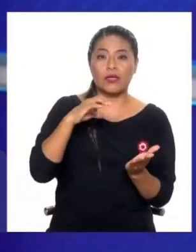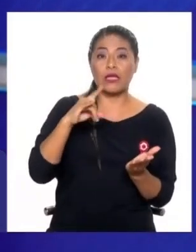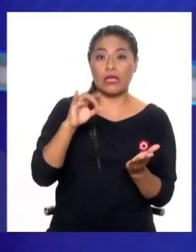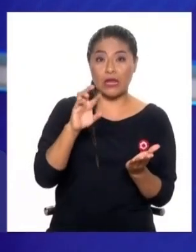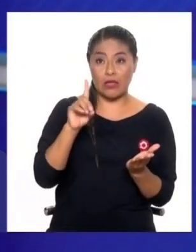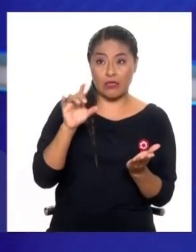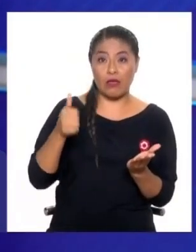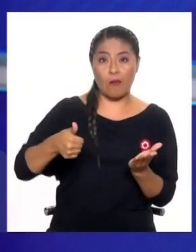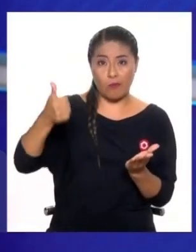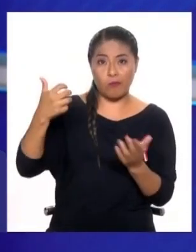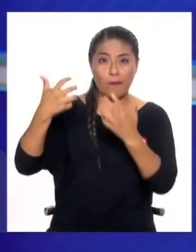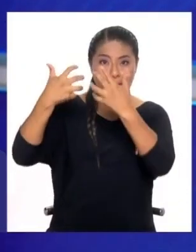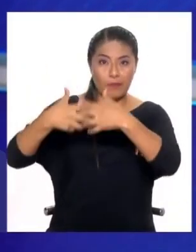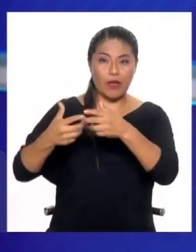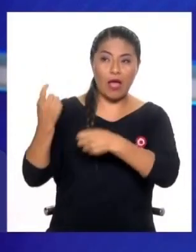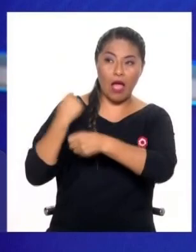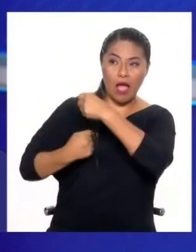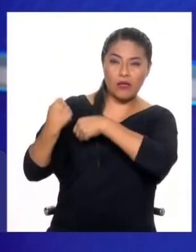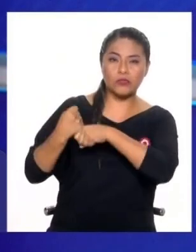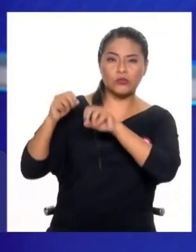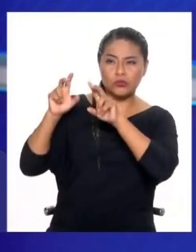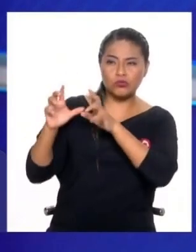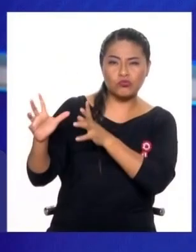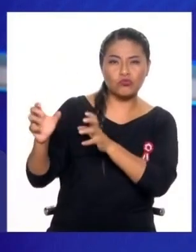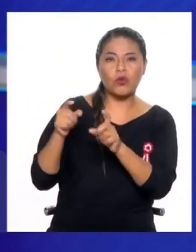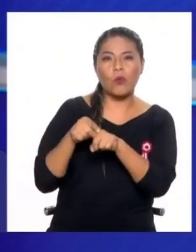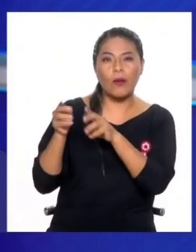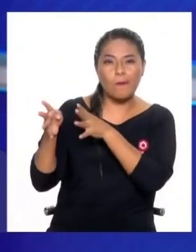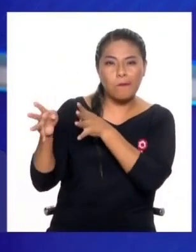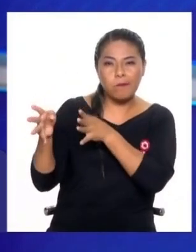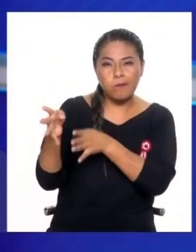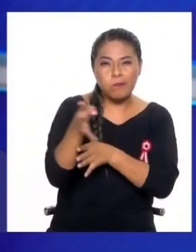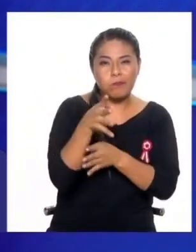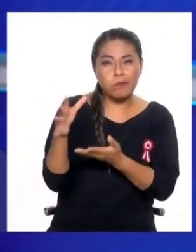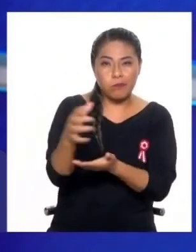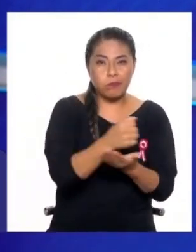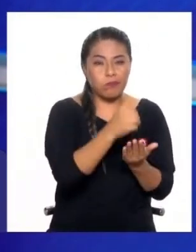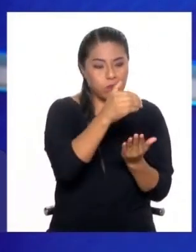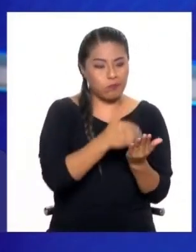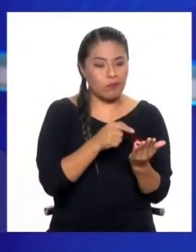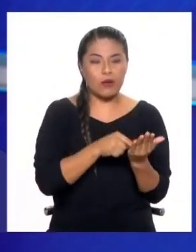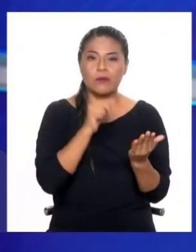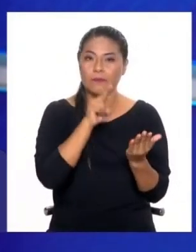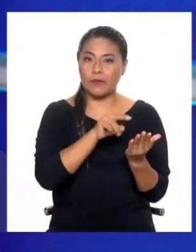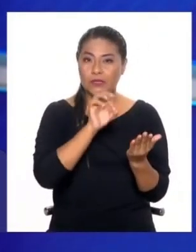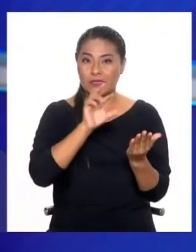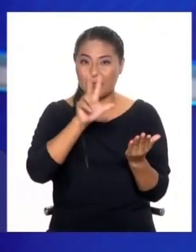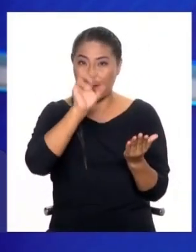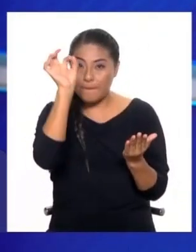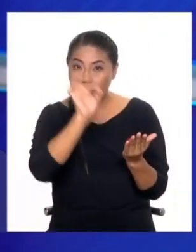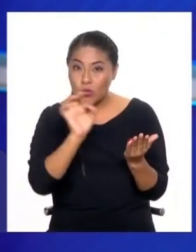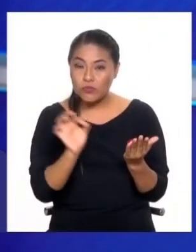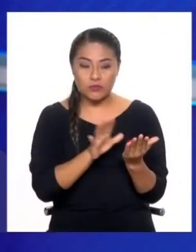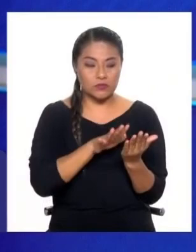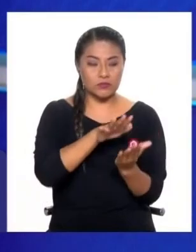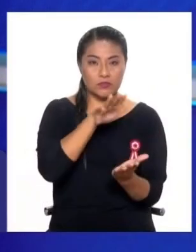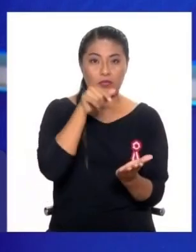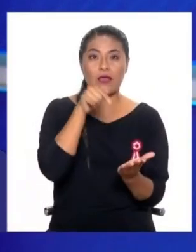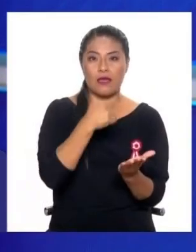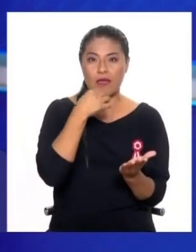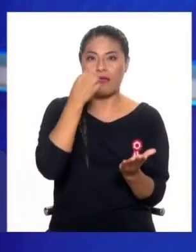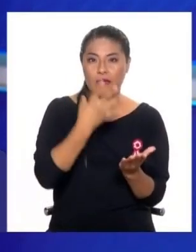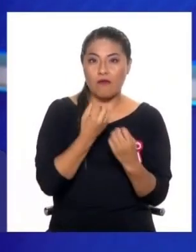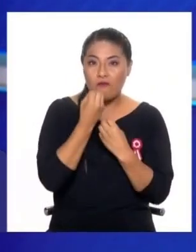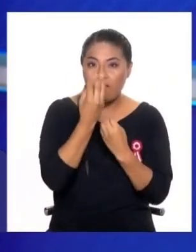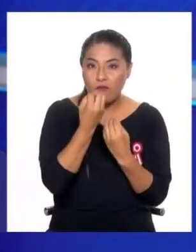importante, hace unos años, donde se determinó que el 93% del nuevo suelo urbano del Perú de los últimos 20 años era de origen informal o